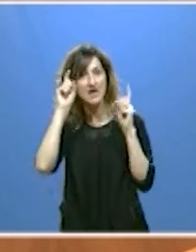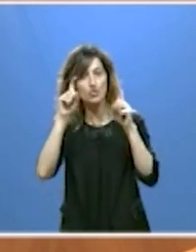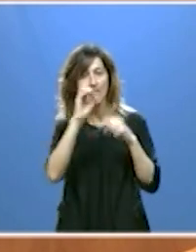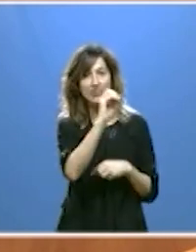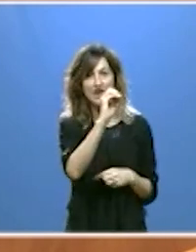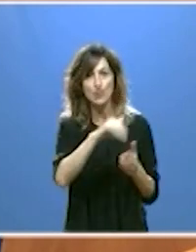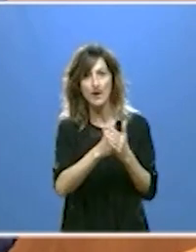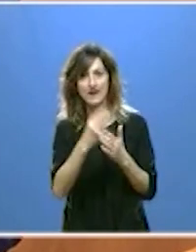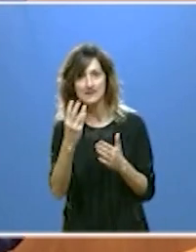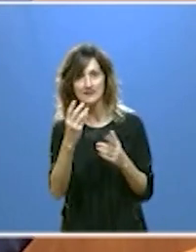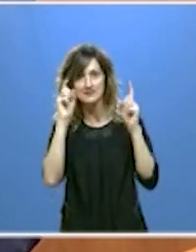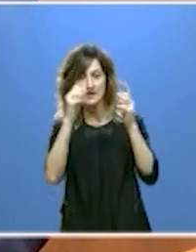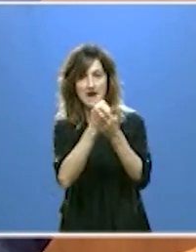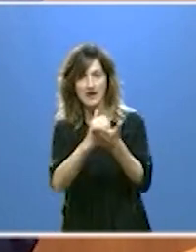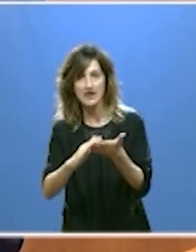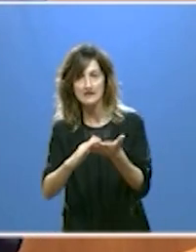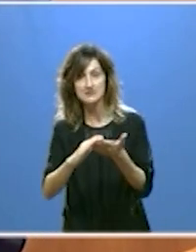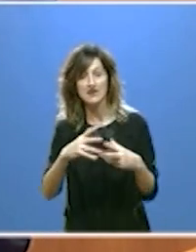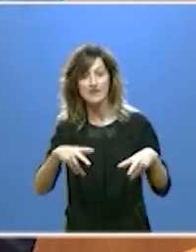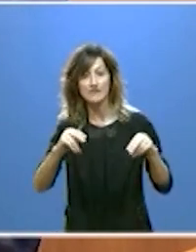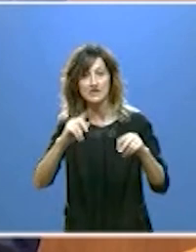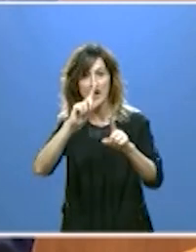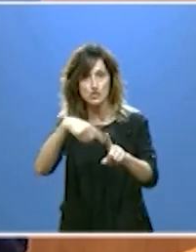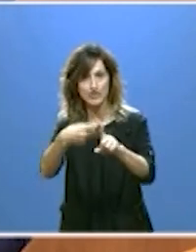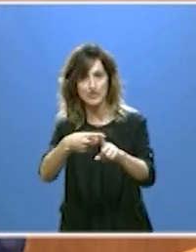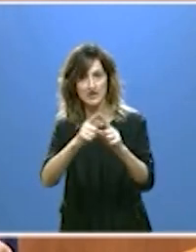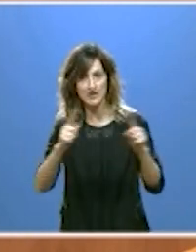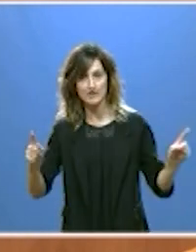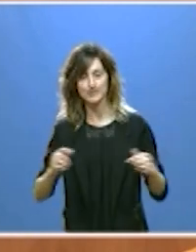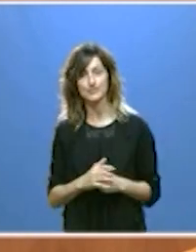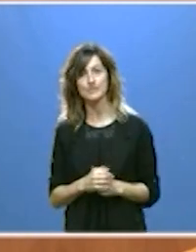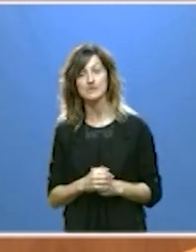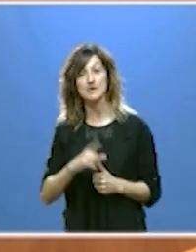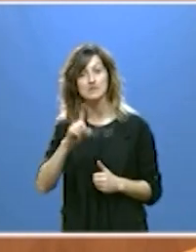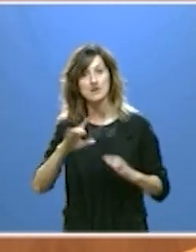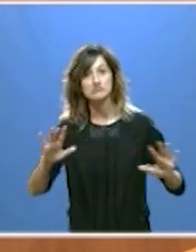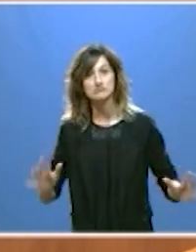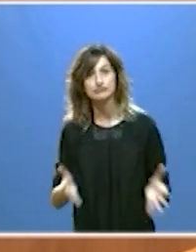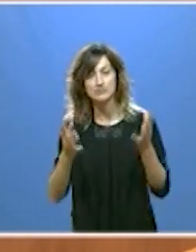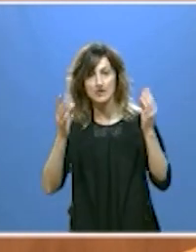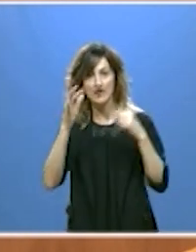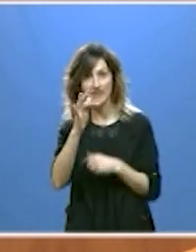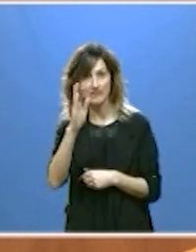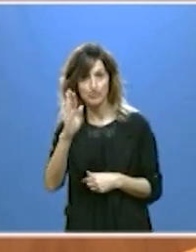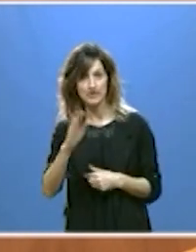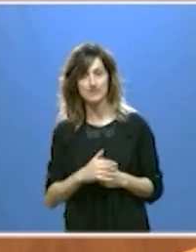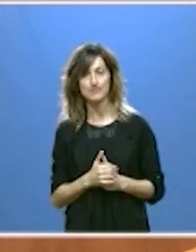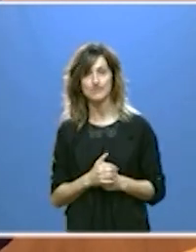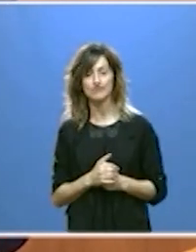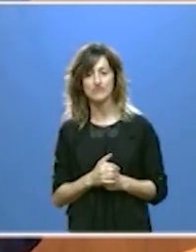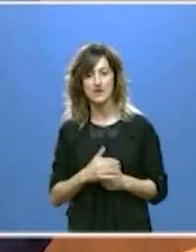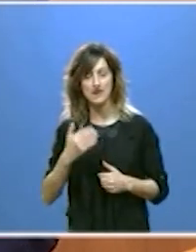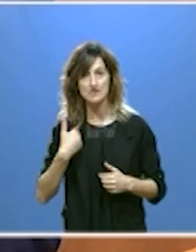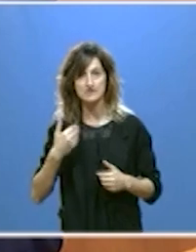de cero a tres años que culminaremos el próximo curso. También potenciaremos la formación profesional, hemos